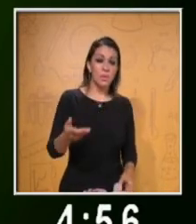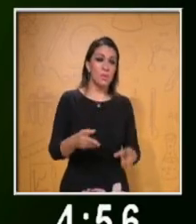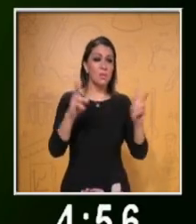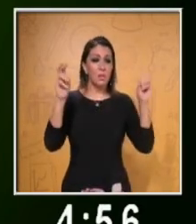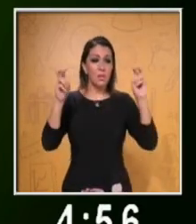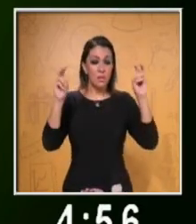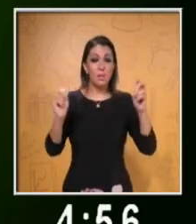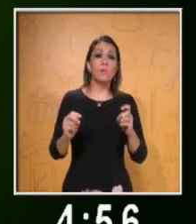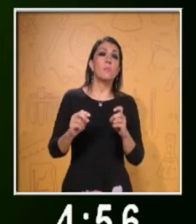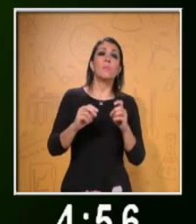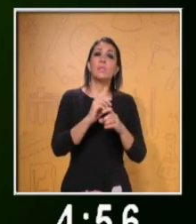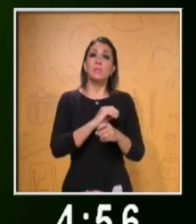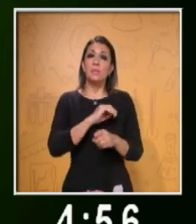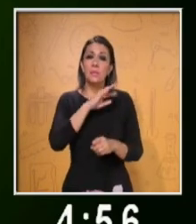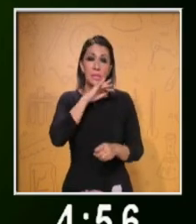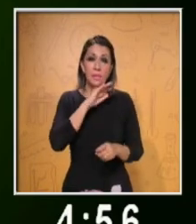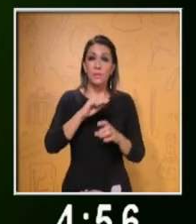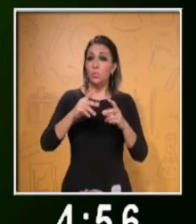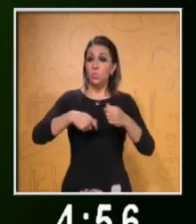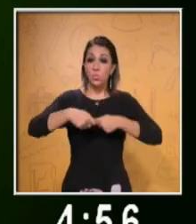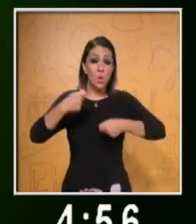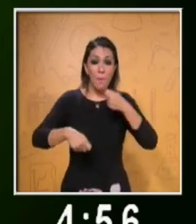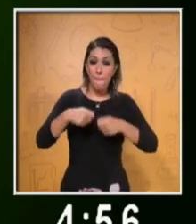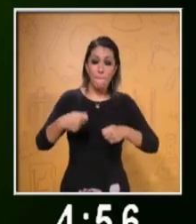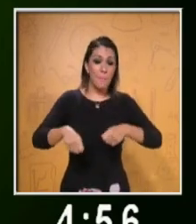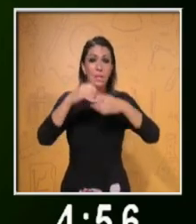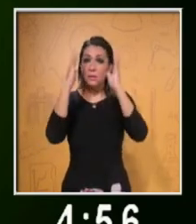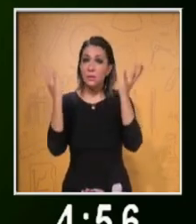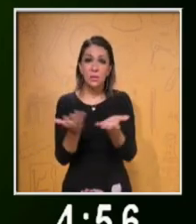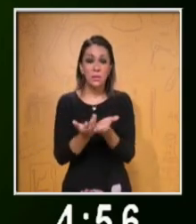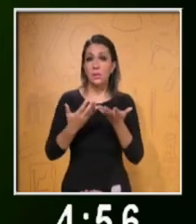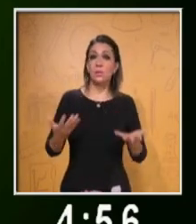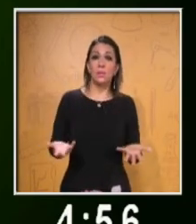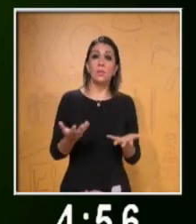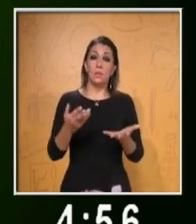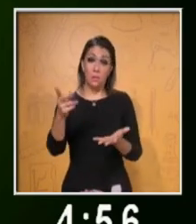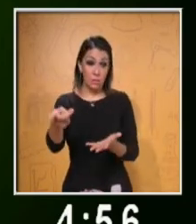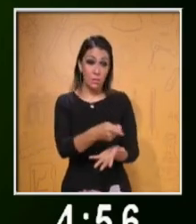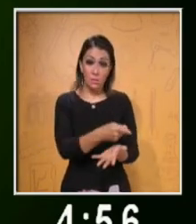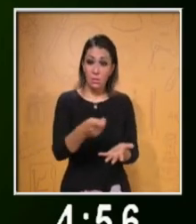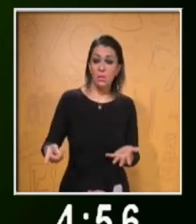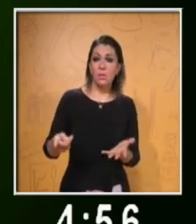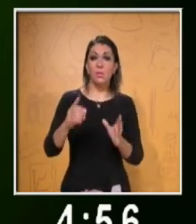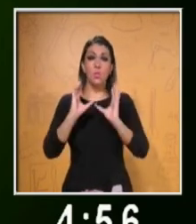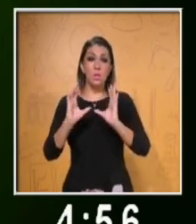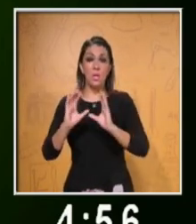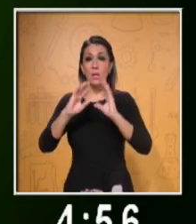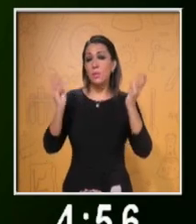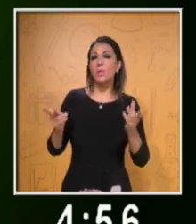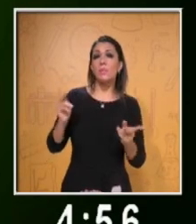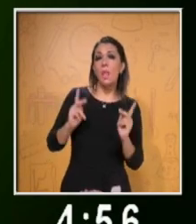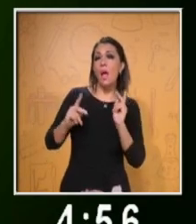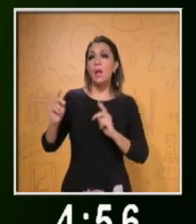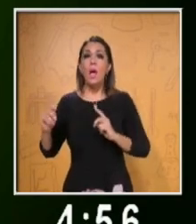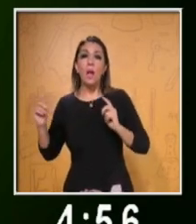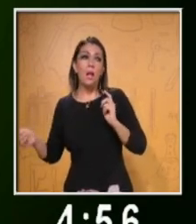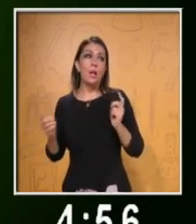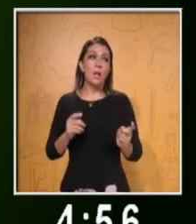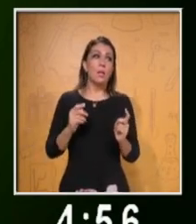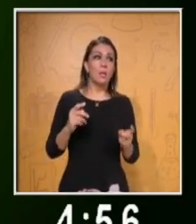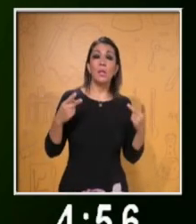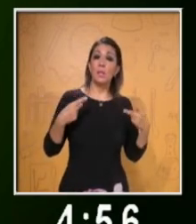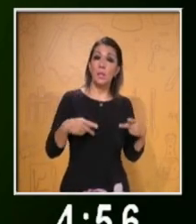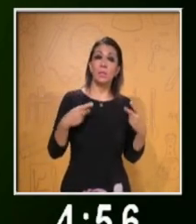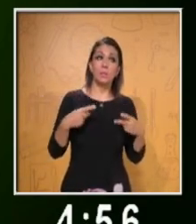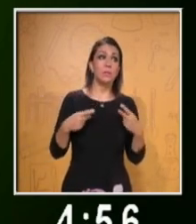¿Qué es una acción contra el plástico? Es actuar. Sí, actuar de manera responsable con nuestro planeta. Las pausas agregan dramatismo al